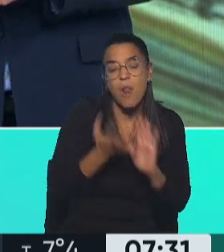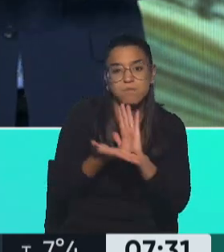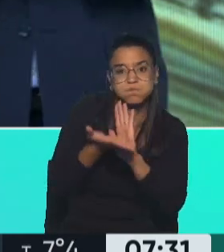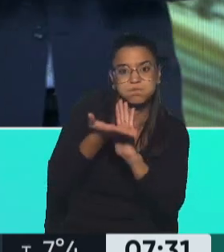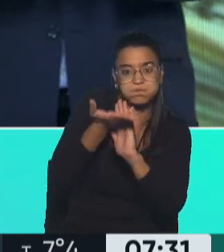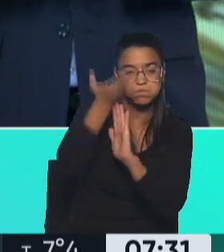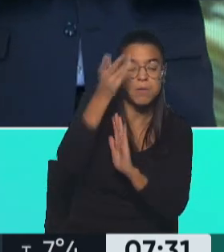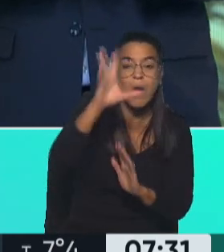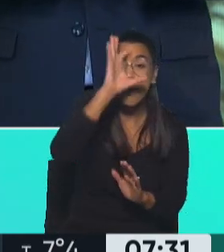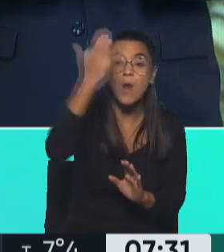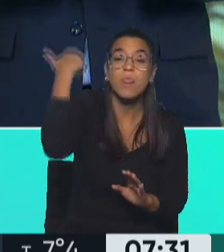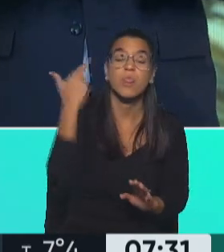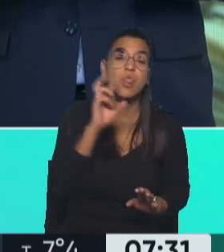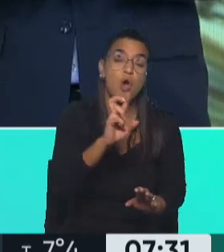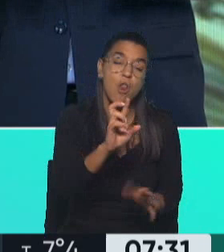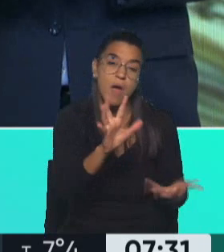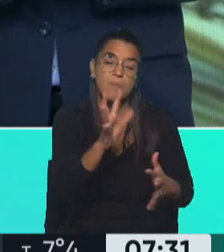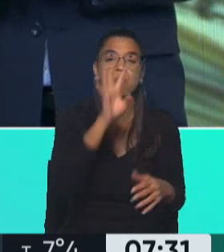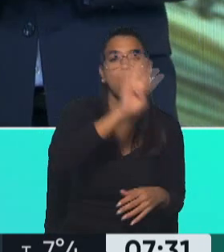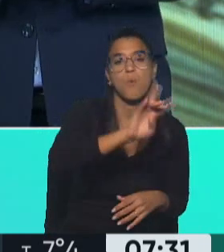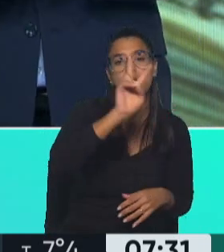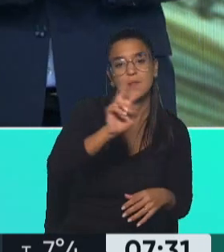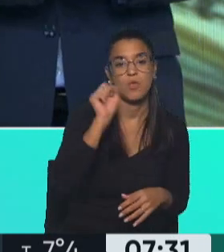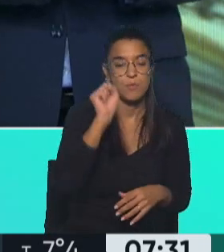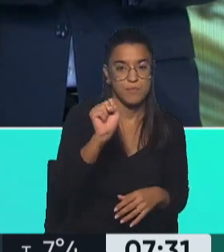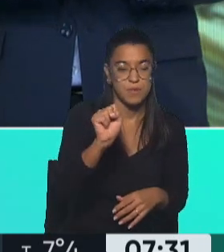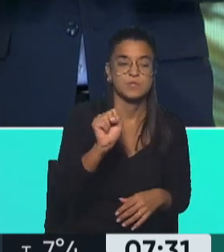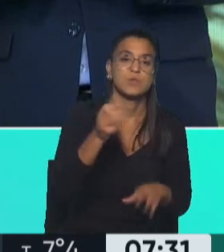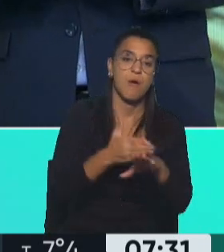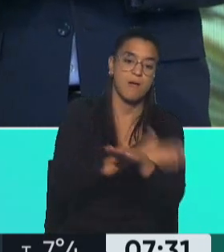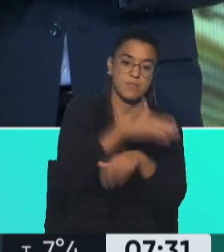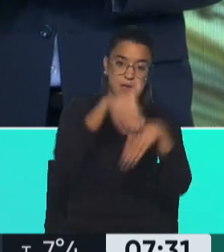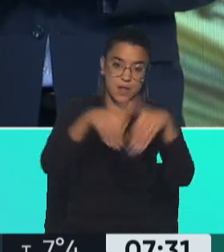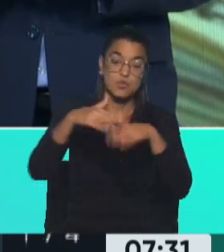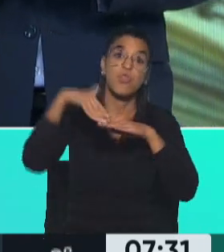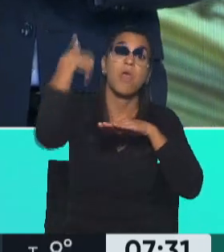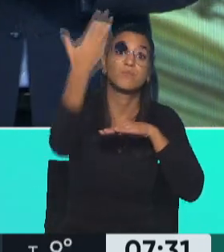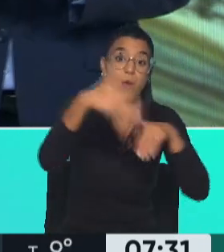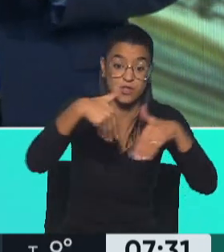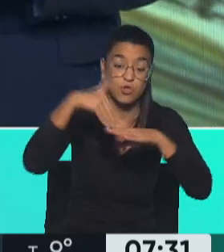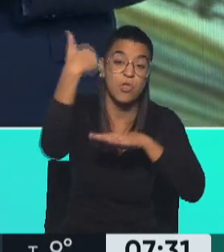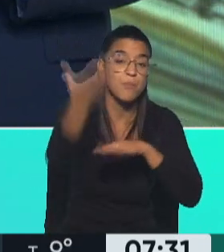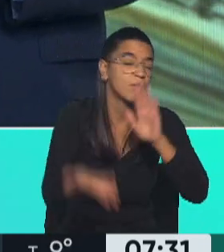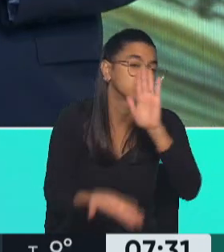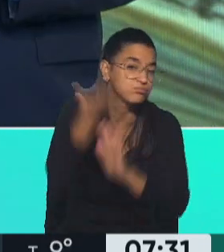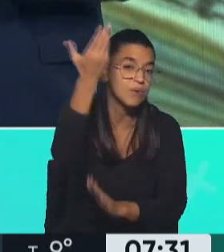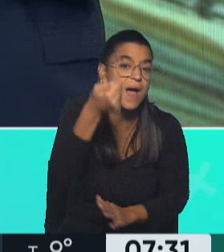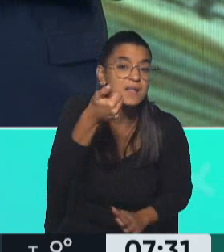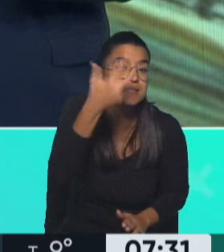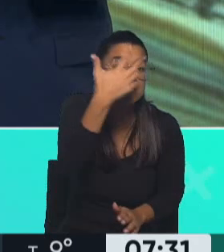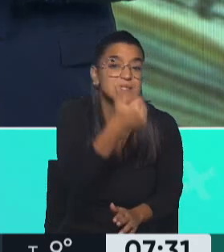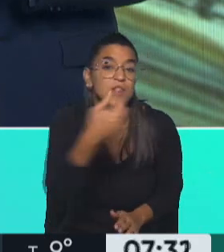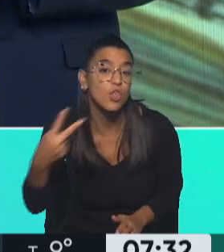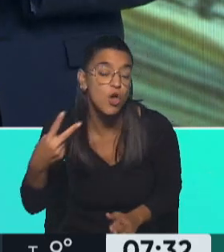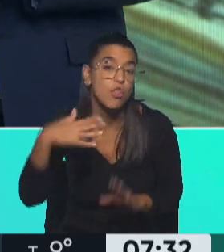dólar. ¿Recordás que el dólar estaba en 42 pesos antes de las elecciones y después de las elecciones trepó casi a 62,